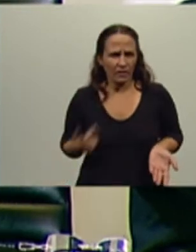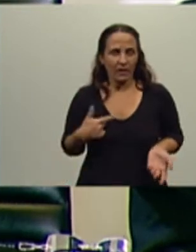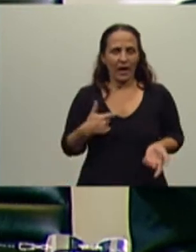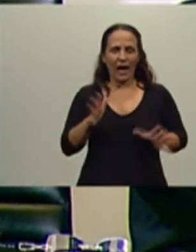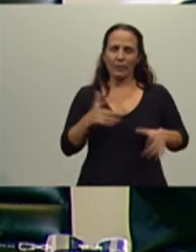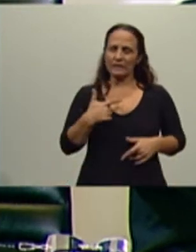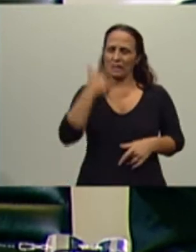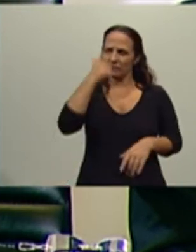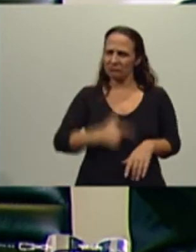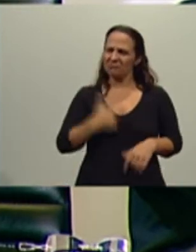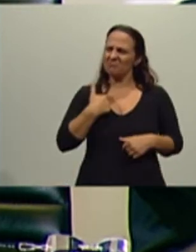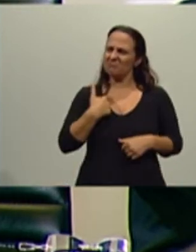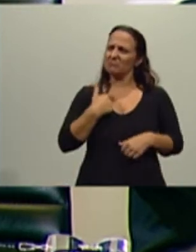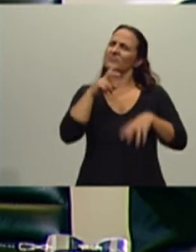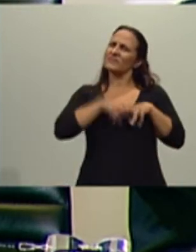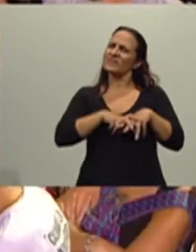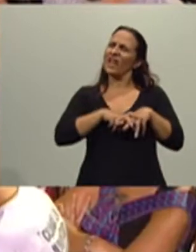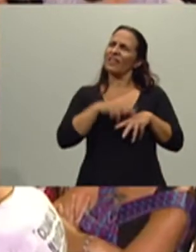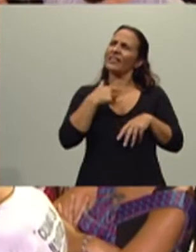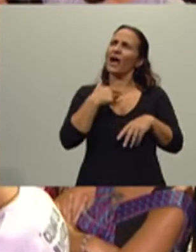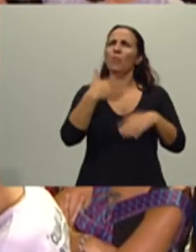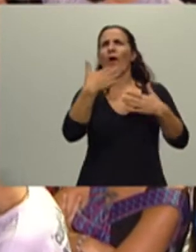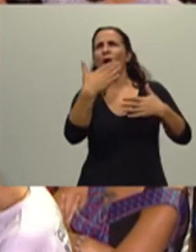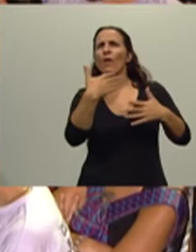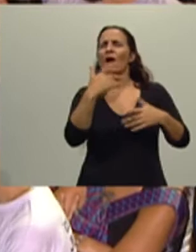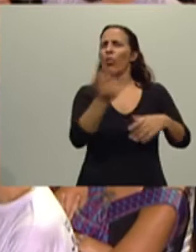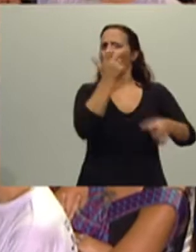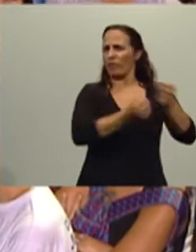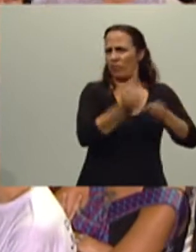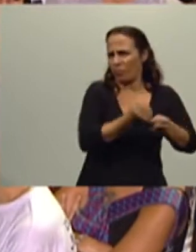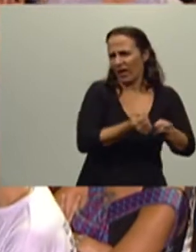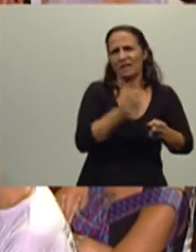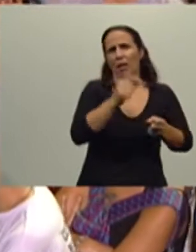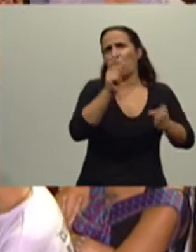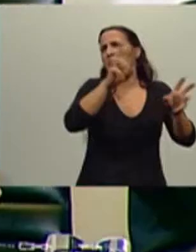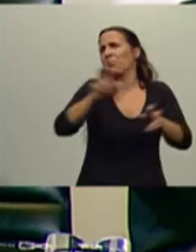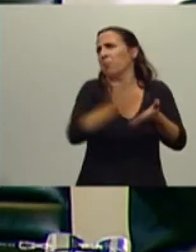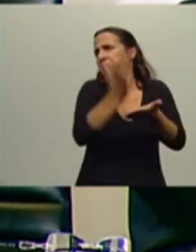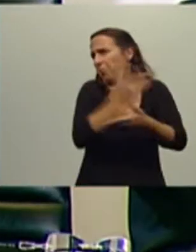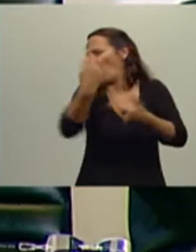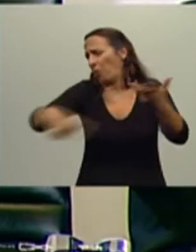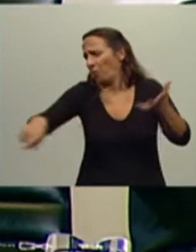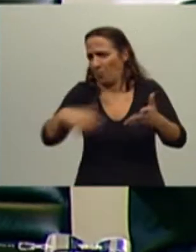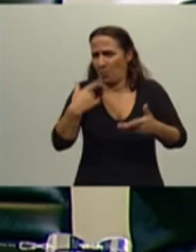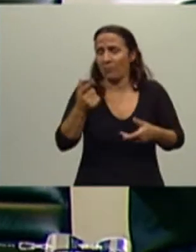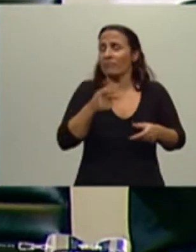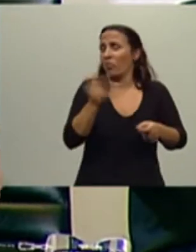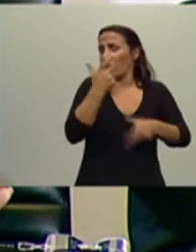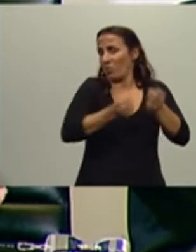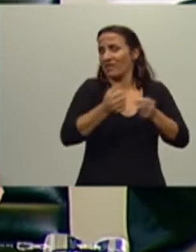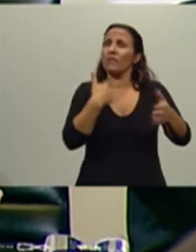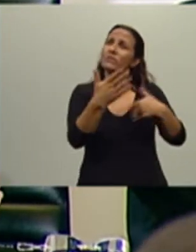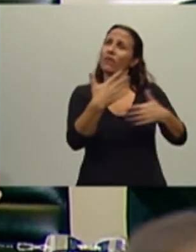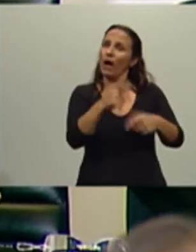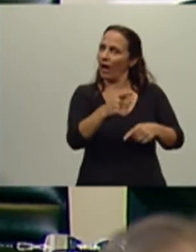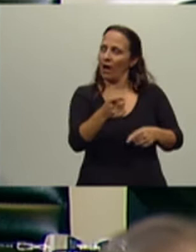uno se sienta muchas veces a hablar con empresarios, sean de la producción o del sector financiero, y lo primero que le plantean es